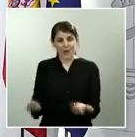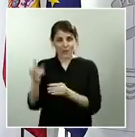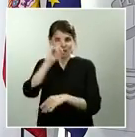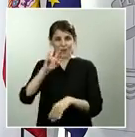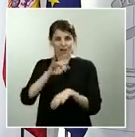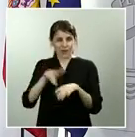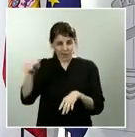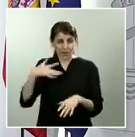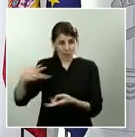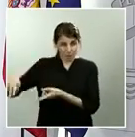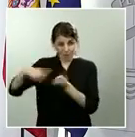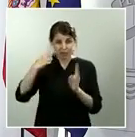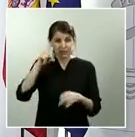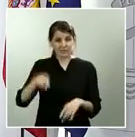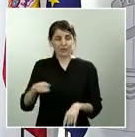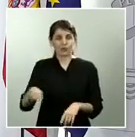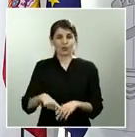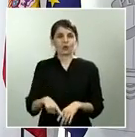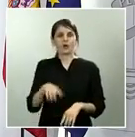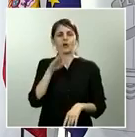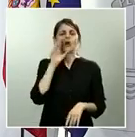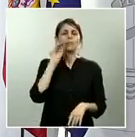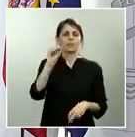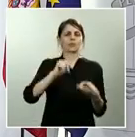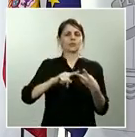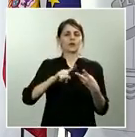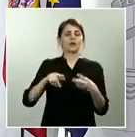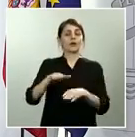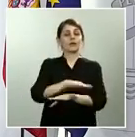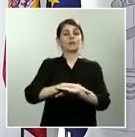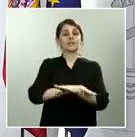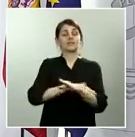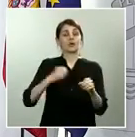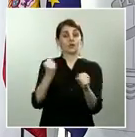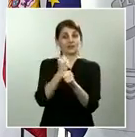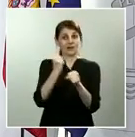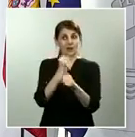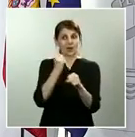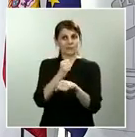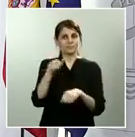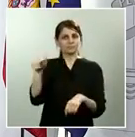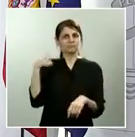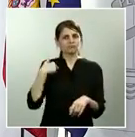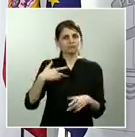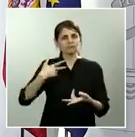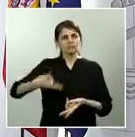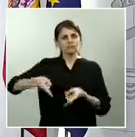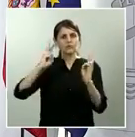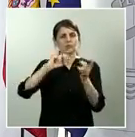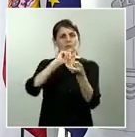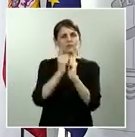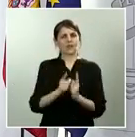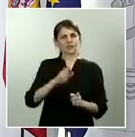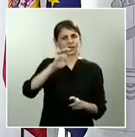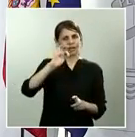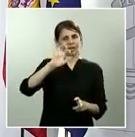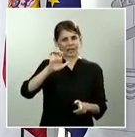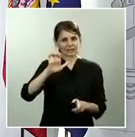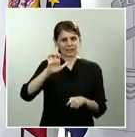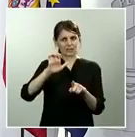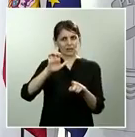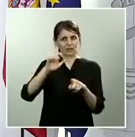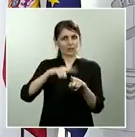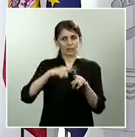dispuesto a ampliar las bonificaciones de los ERTE durante el resto del año para las empresas turísticas que sería un